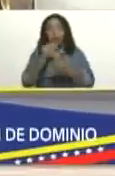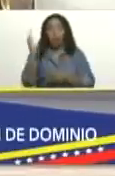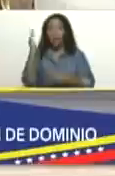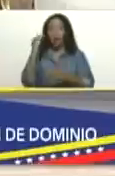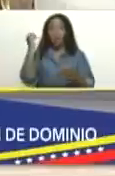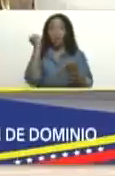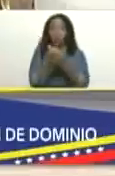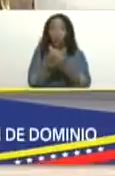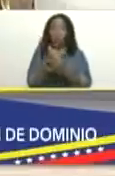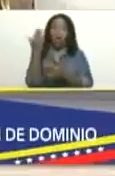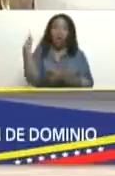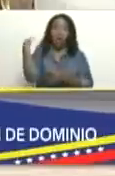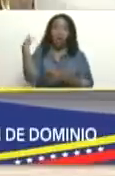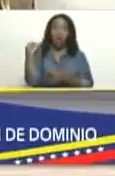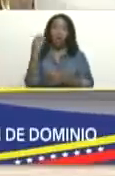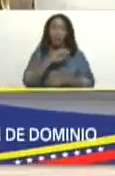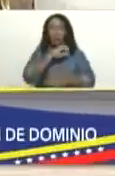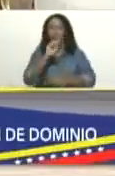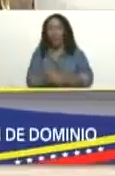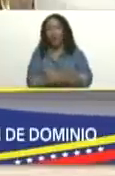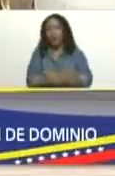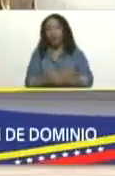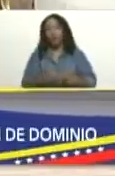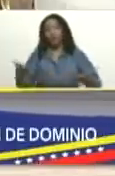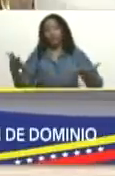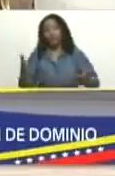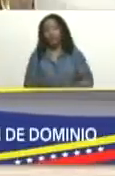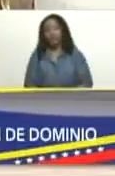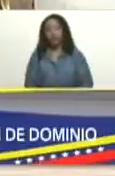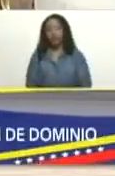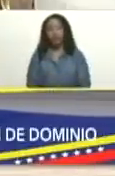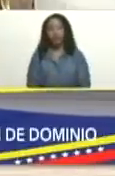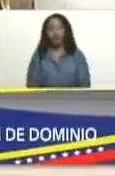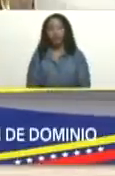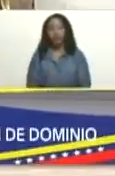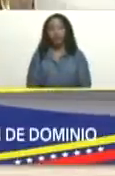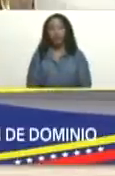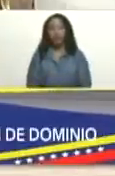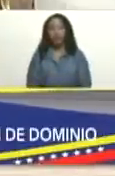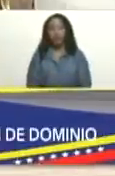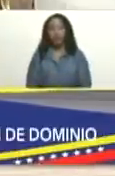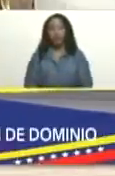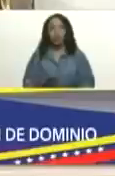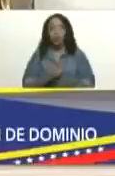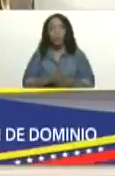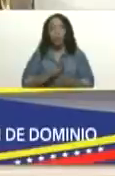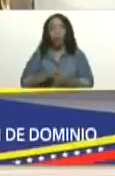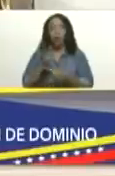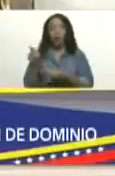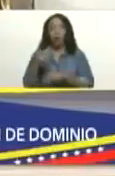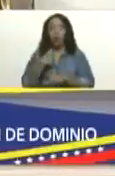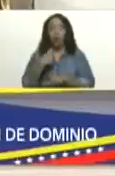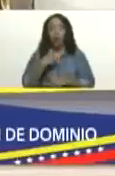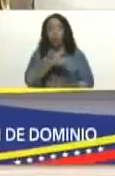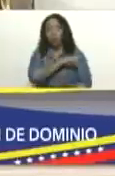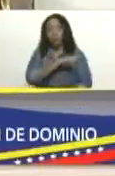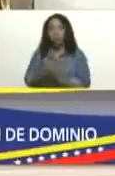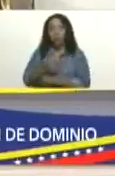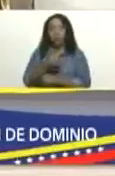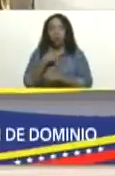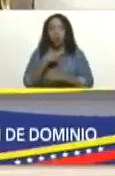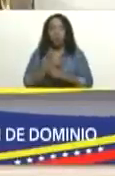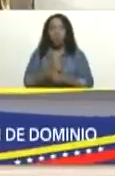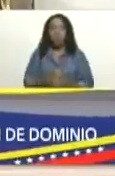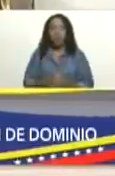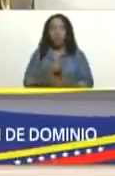puñalear por la espalda a uno por eso le doy la orden y espero cumplimiento de